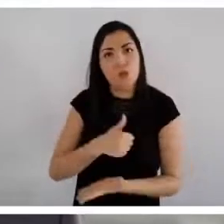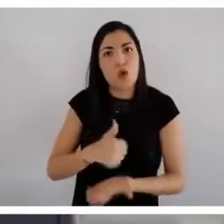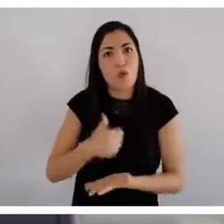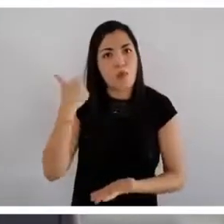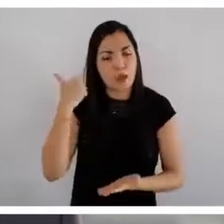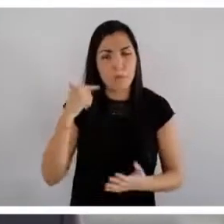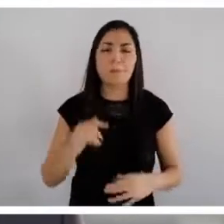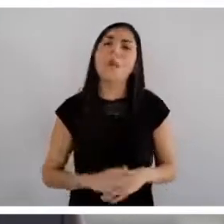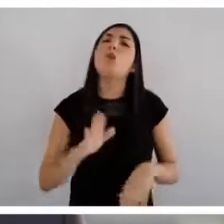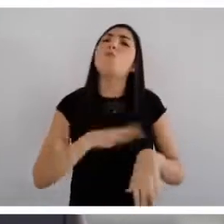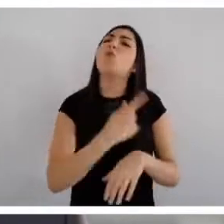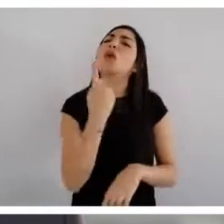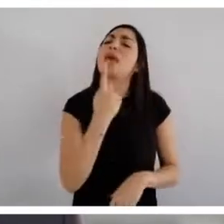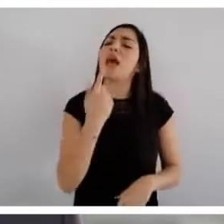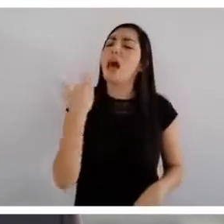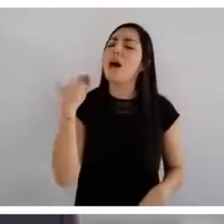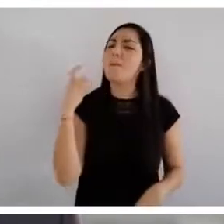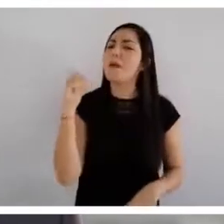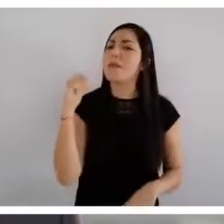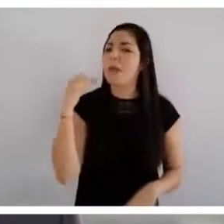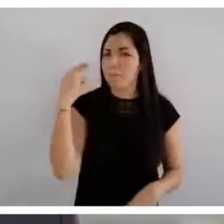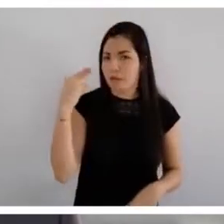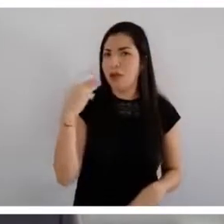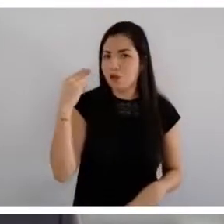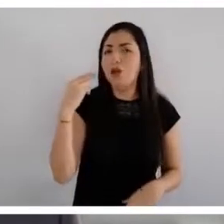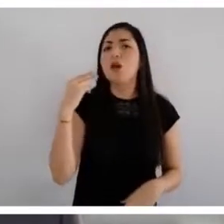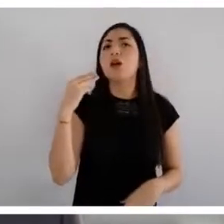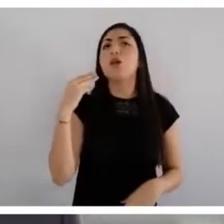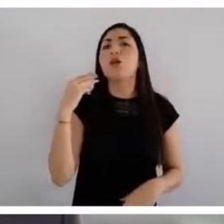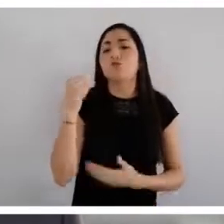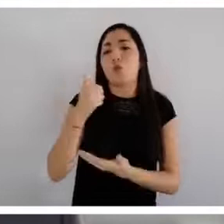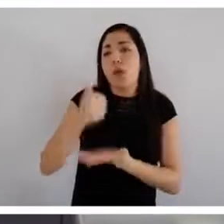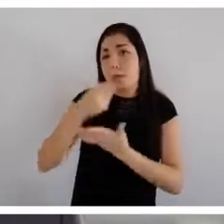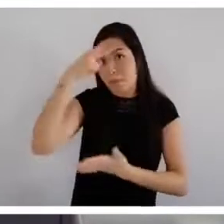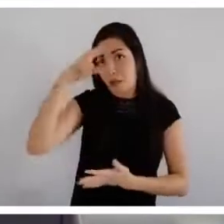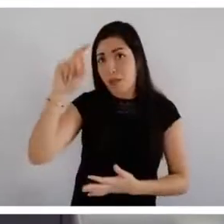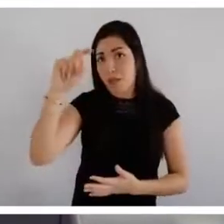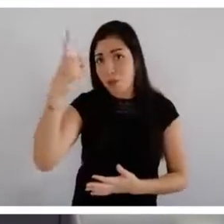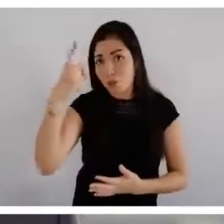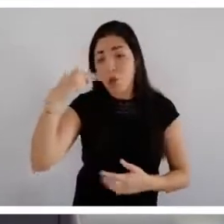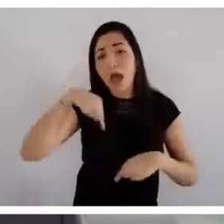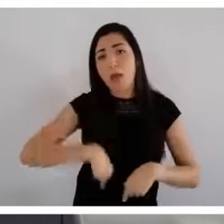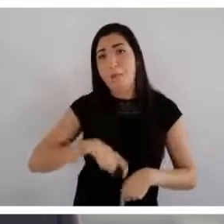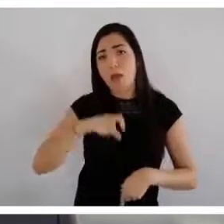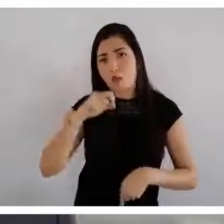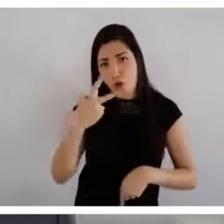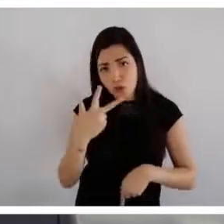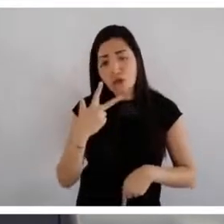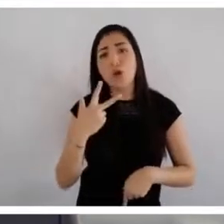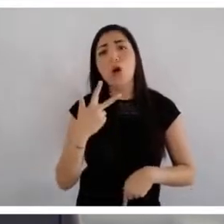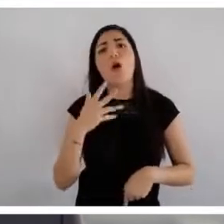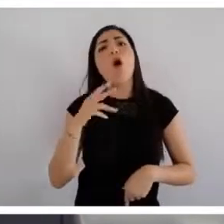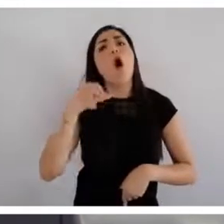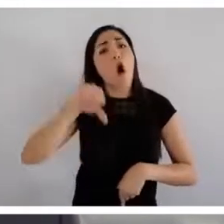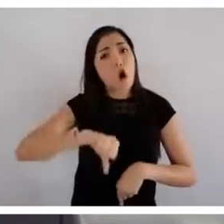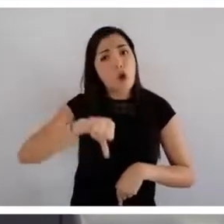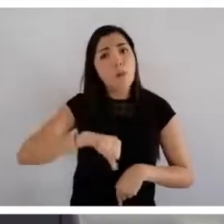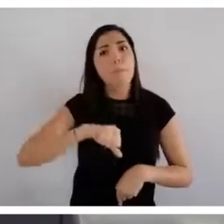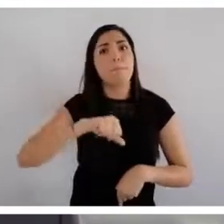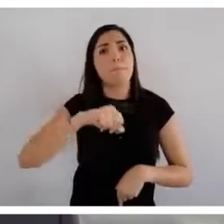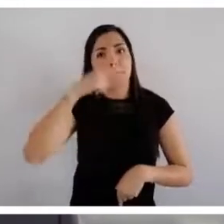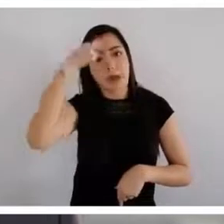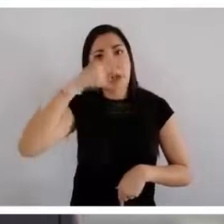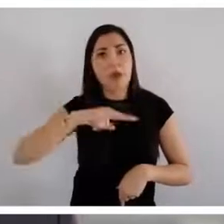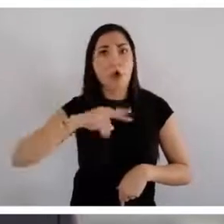en la Ciudad de Guadalajara? ¿Por qué el 20 de marzo la Ciudad de México tenía 31 casos confirmados y nosotros 28? Hoy